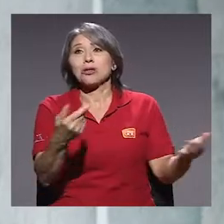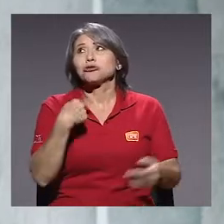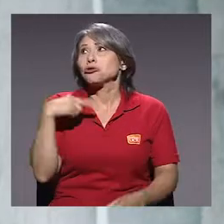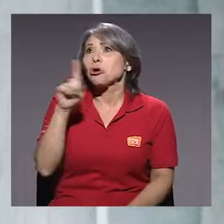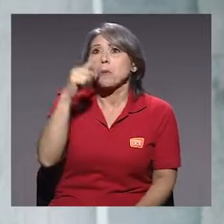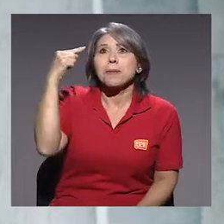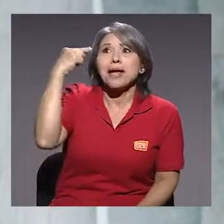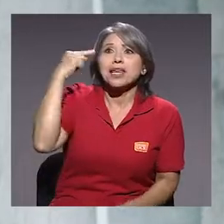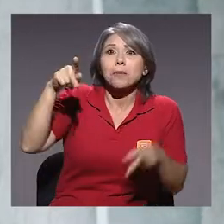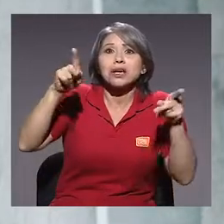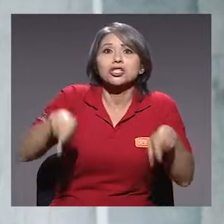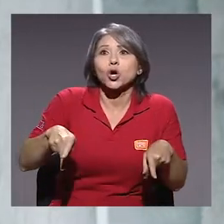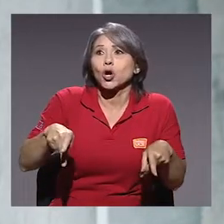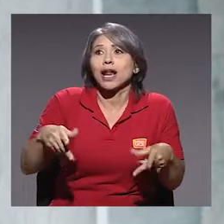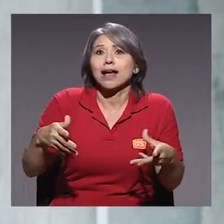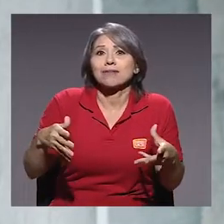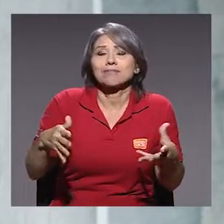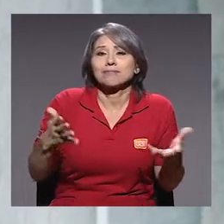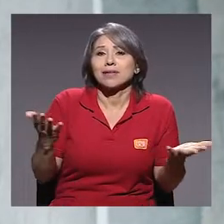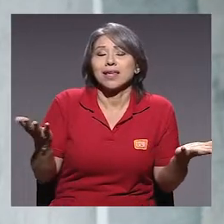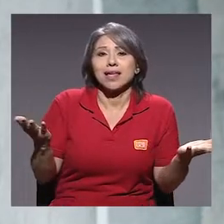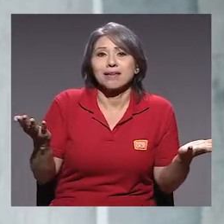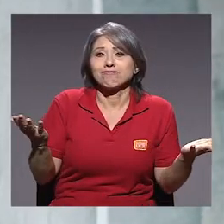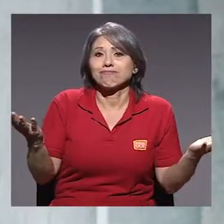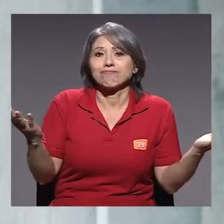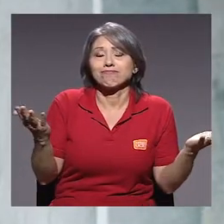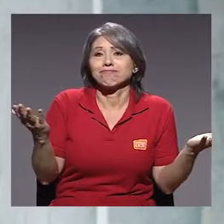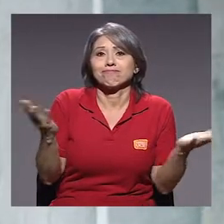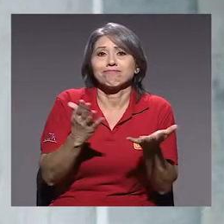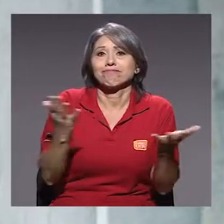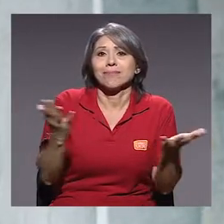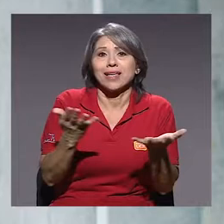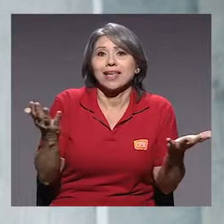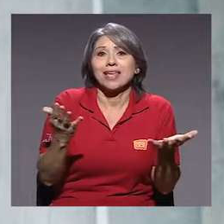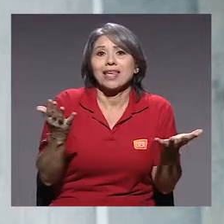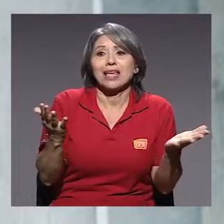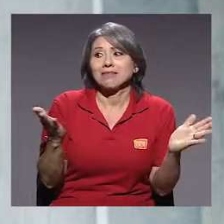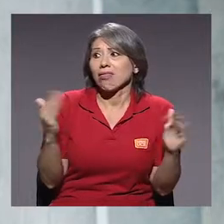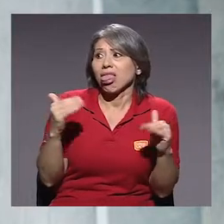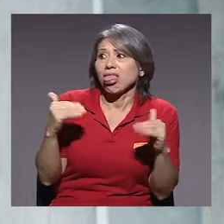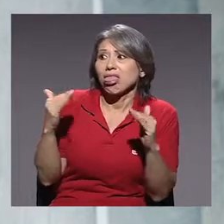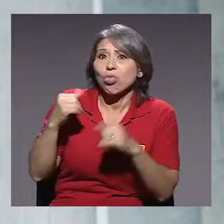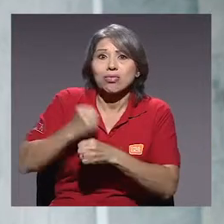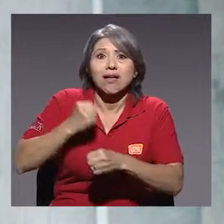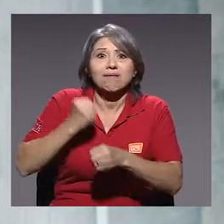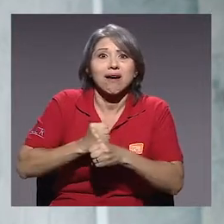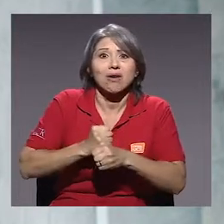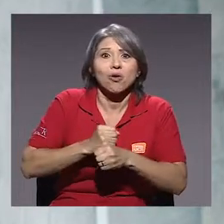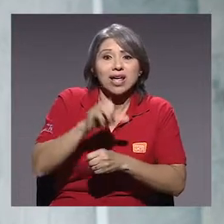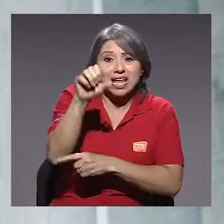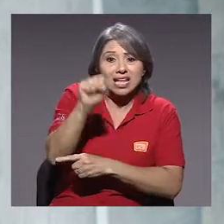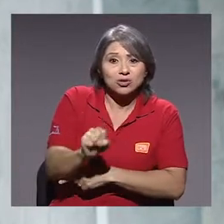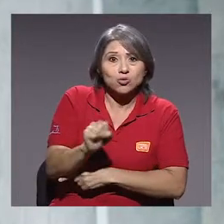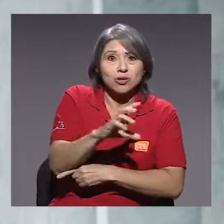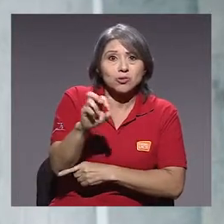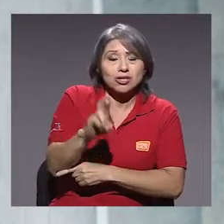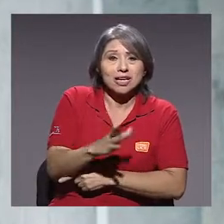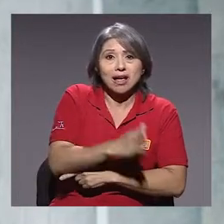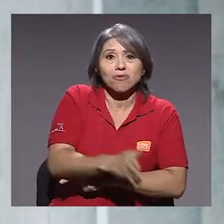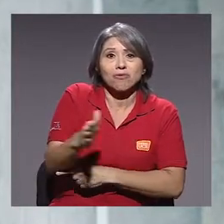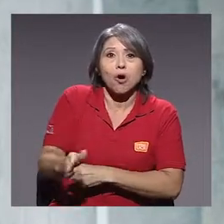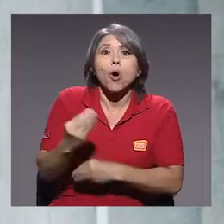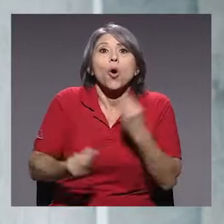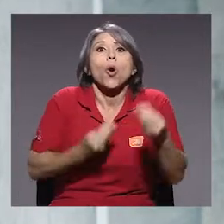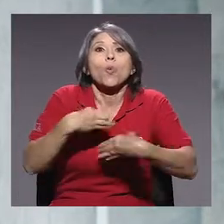un trabajador que se queda sin empleo en la zona sur. ¿Cómo hará para crear una